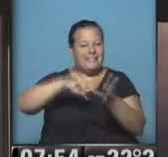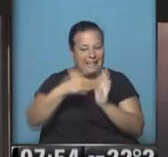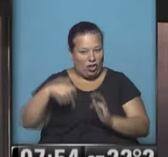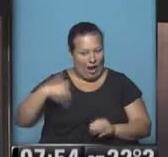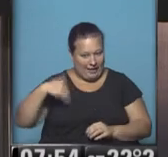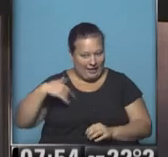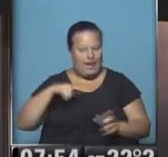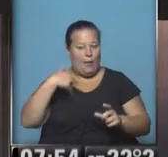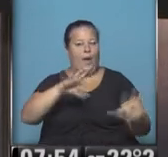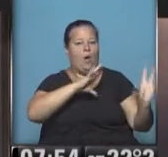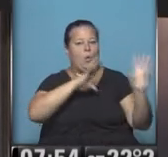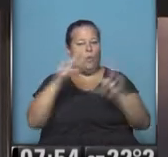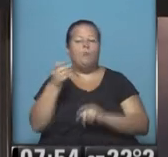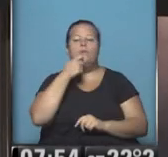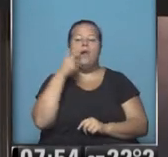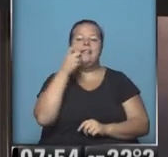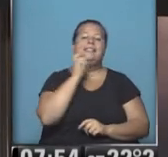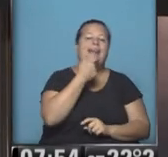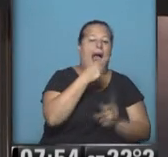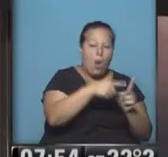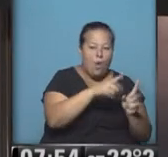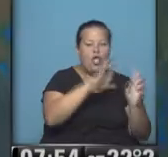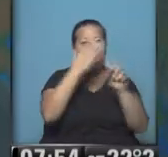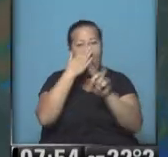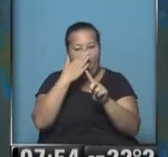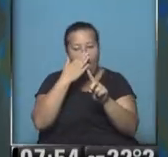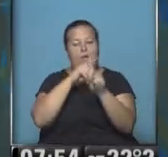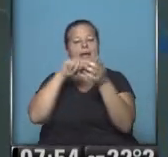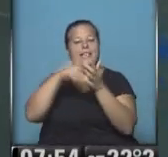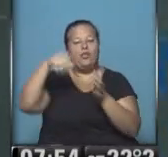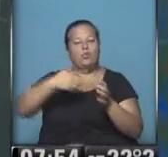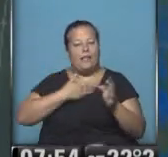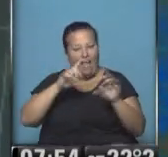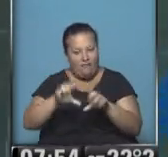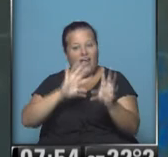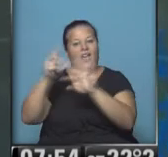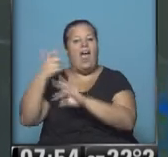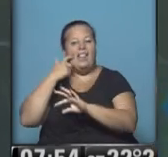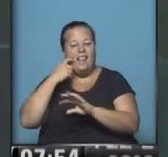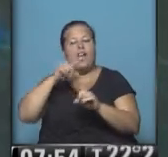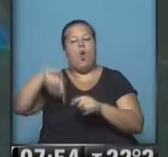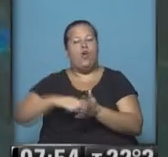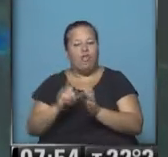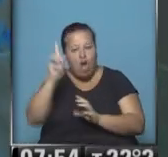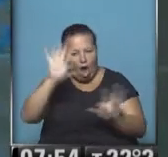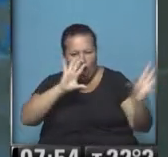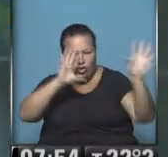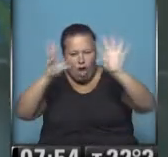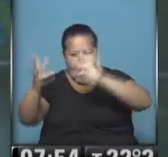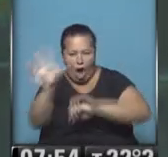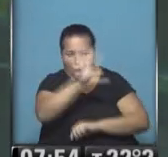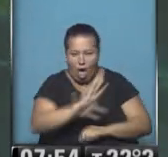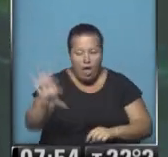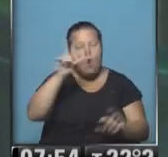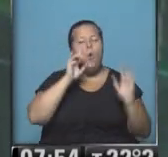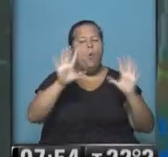nuestro país, avanzando desde San Luis, pasando por Córdoba, centro y sur de Santa Fe, también entre ríos norte de Buenos Aires, toda esta zona